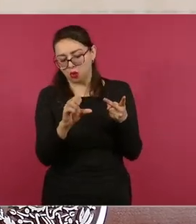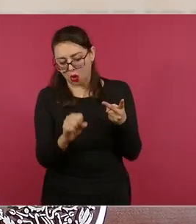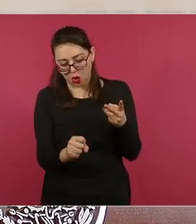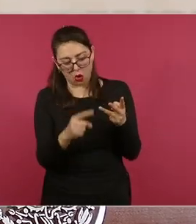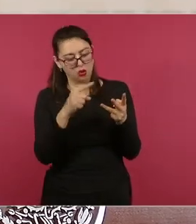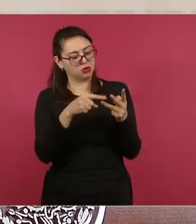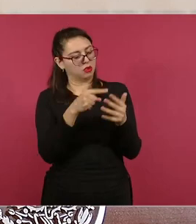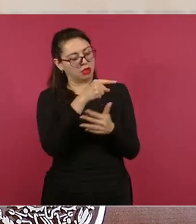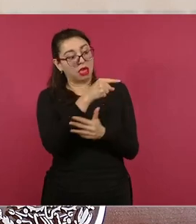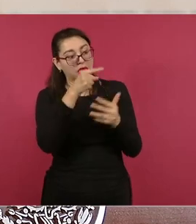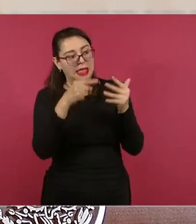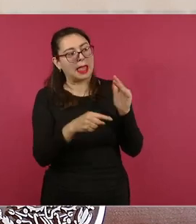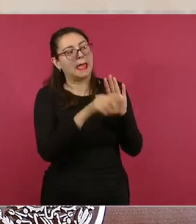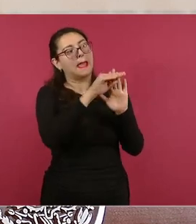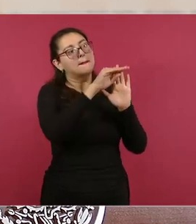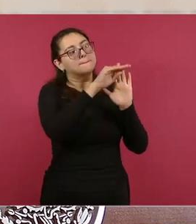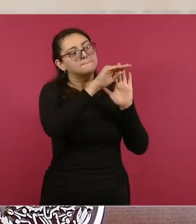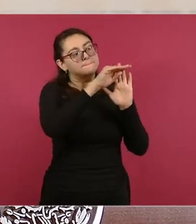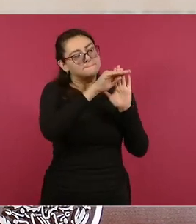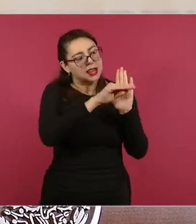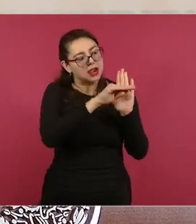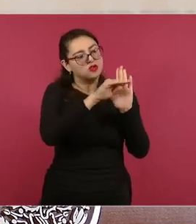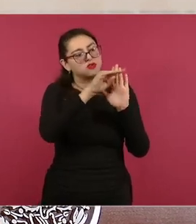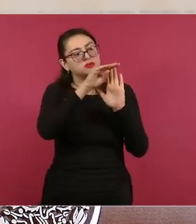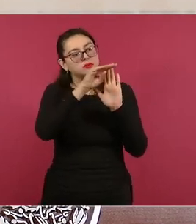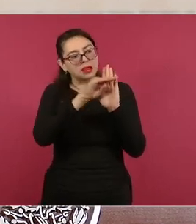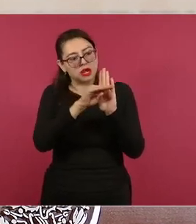artículo 127 de la Constitución.